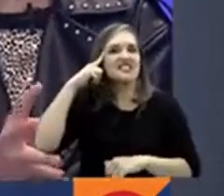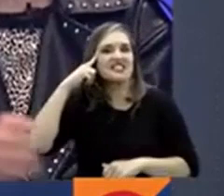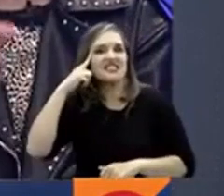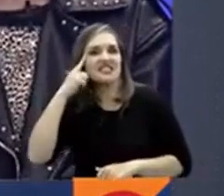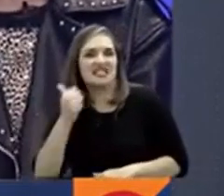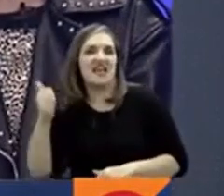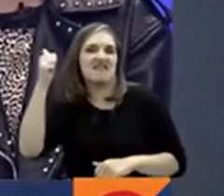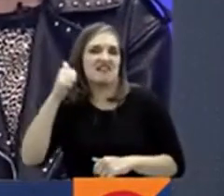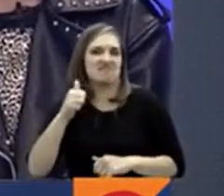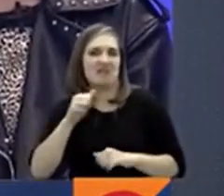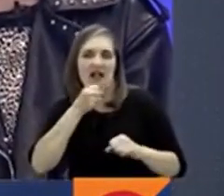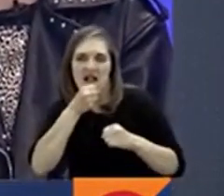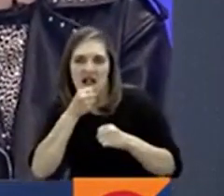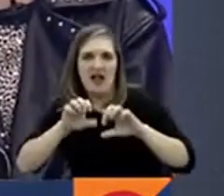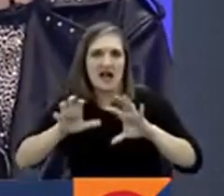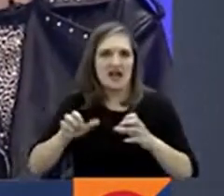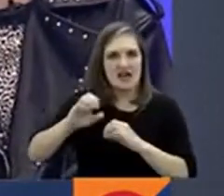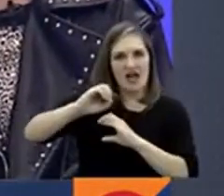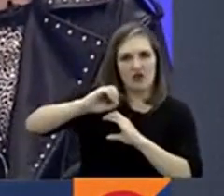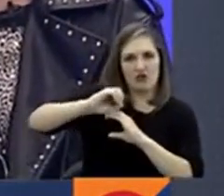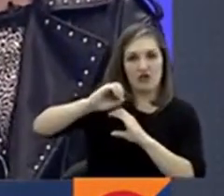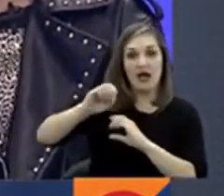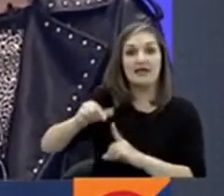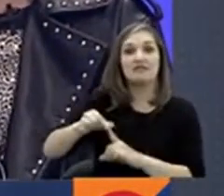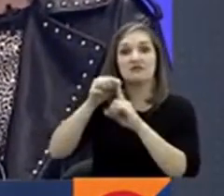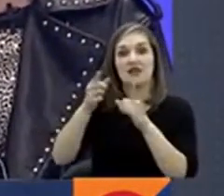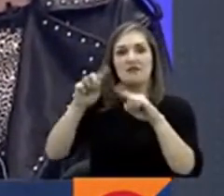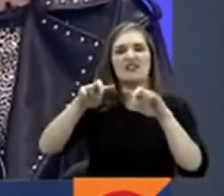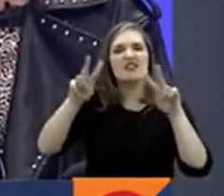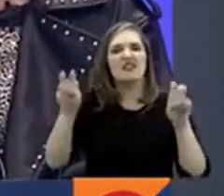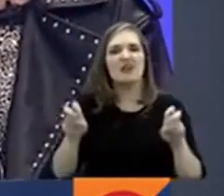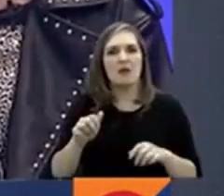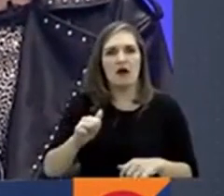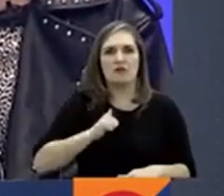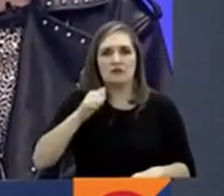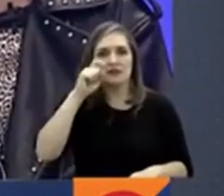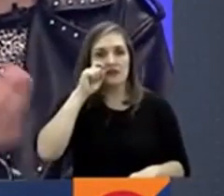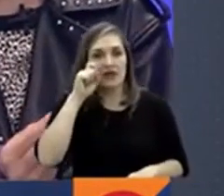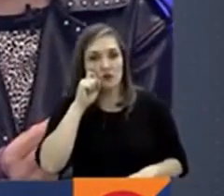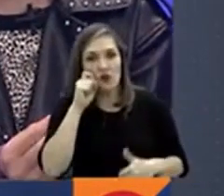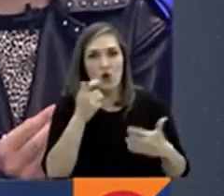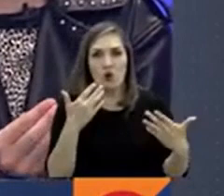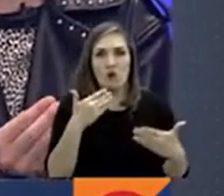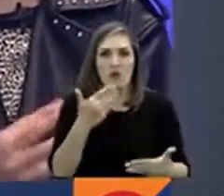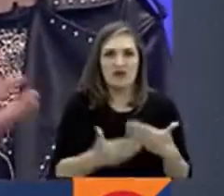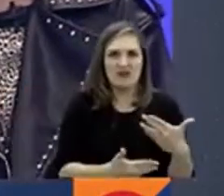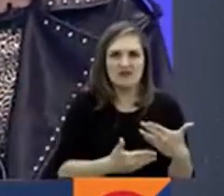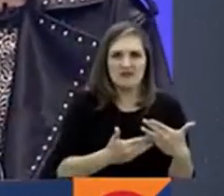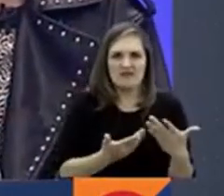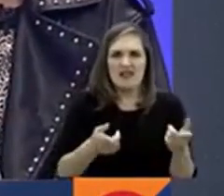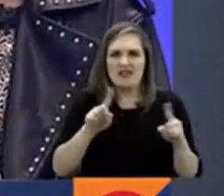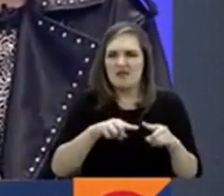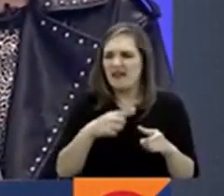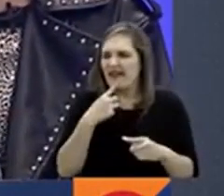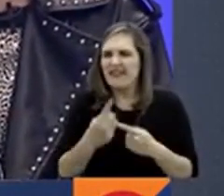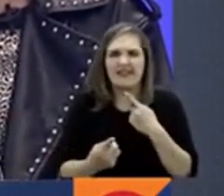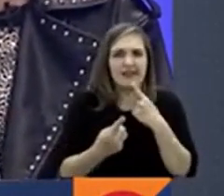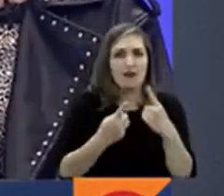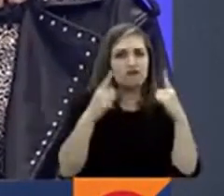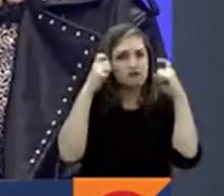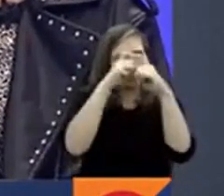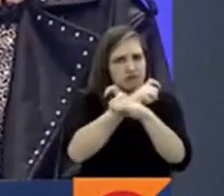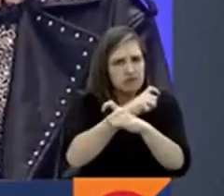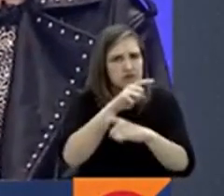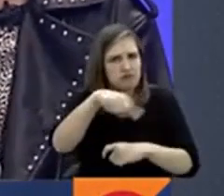Radiónica, hay un segundo especial en el que vamos a hablar de estas denuncias y de cómo se tratan, sobre todo. Nos vamos a cuestionar, vamos a